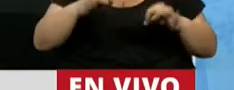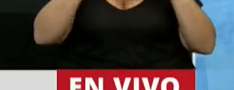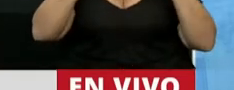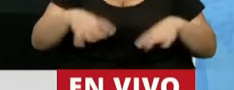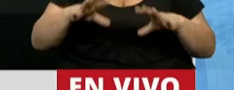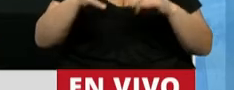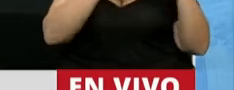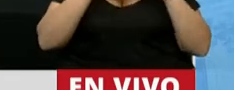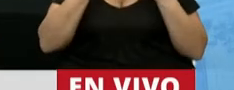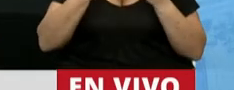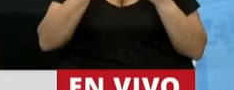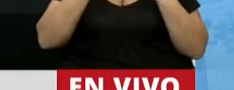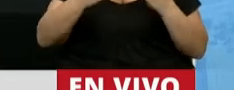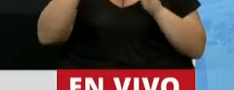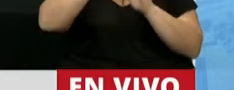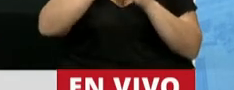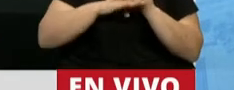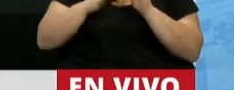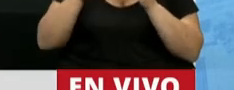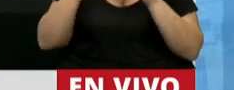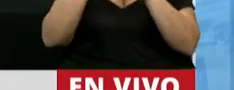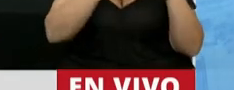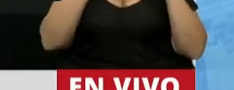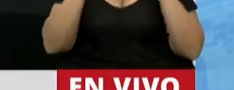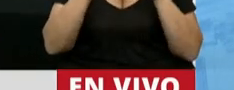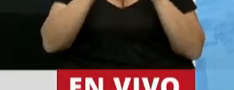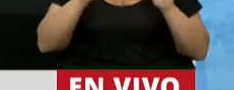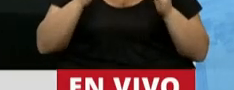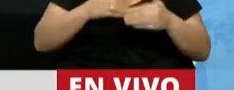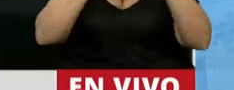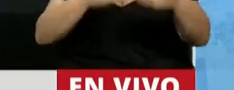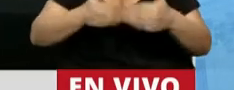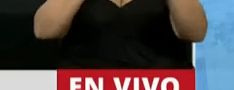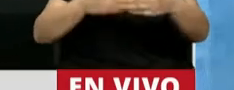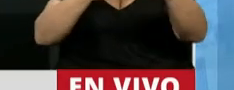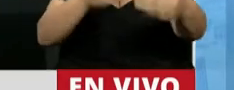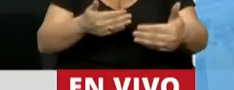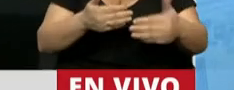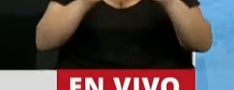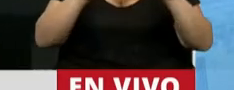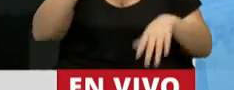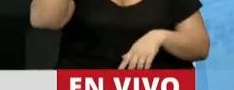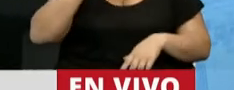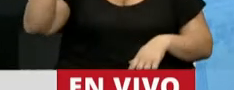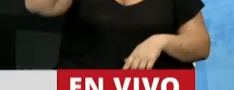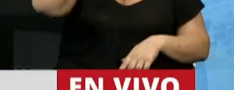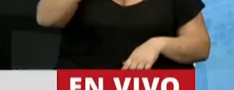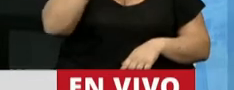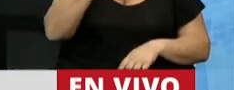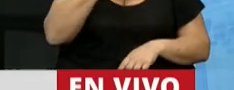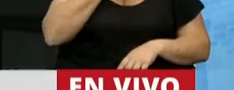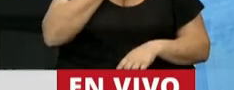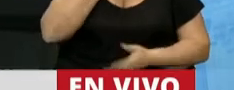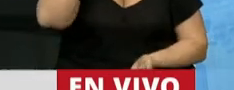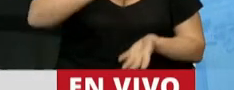tuvimos sesiones producto de un protocolo virtual de sesiones remotas que se fue prorrogando. Pero el día 7 de septiembre